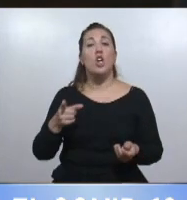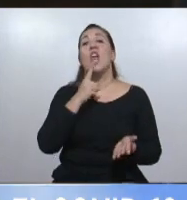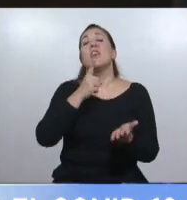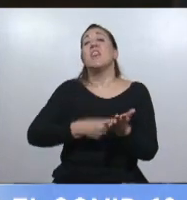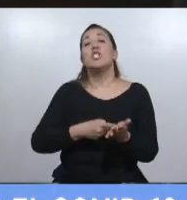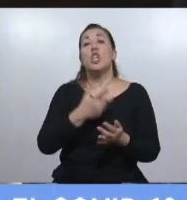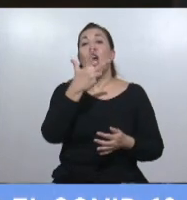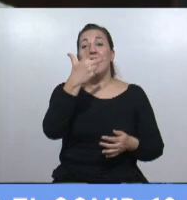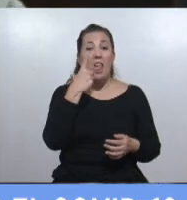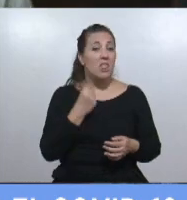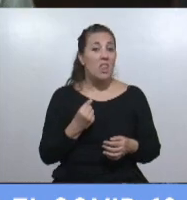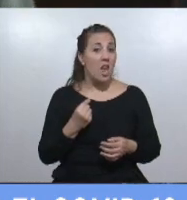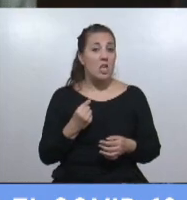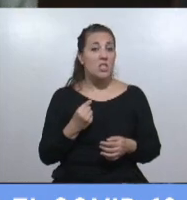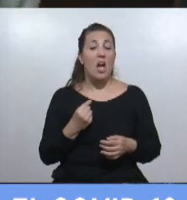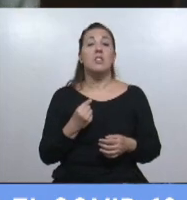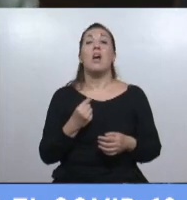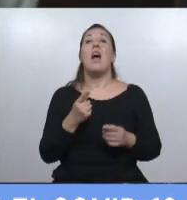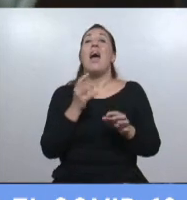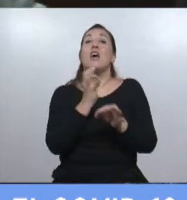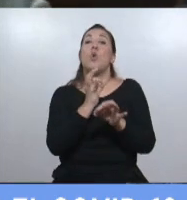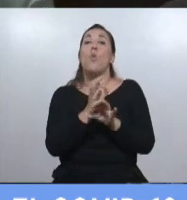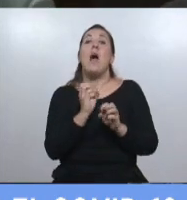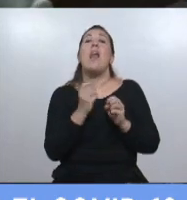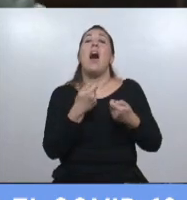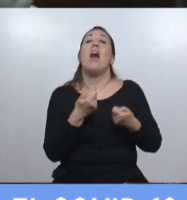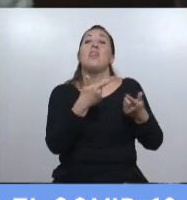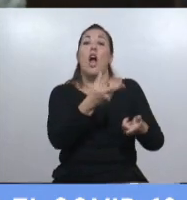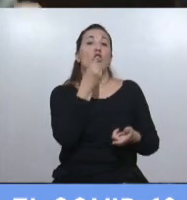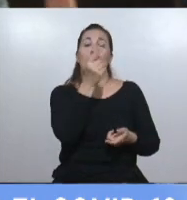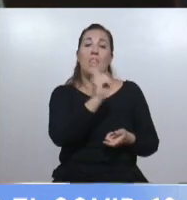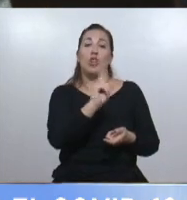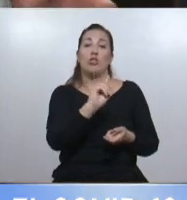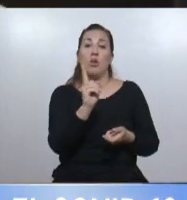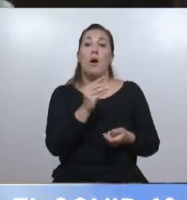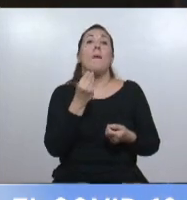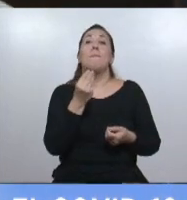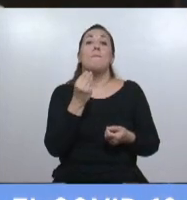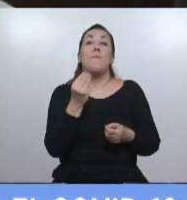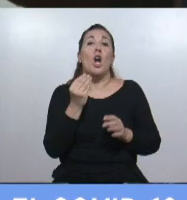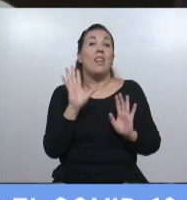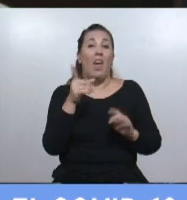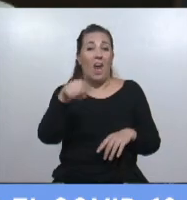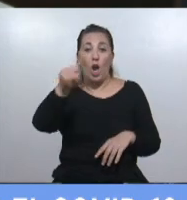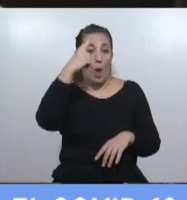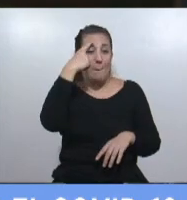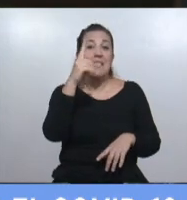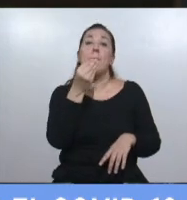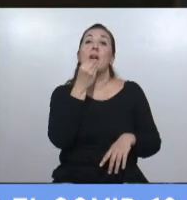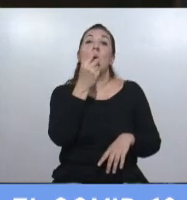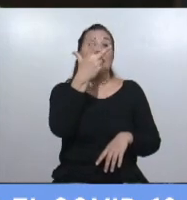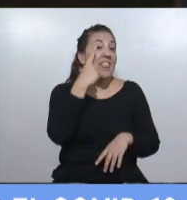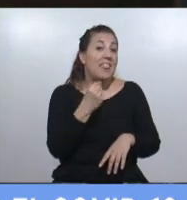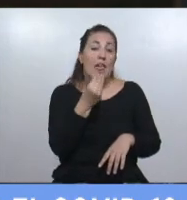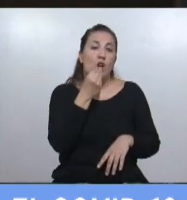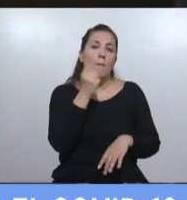esos tres días no iban a mandar comida a las escuelas porque para comer cada día no cuenta los tres días de comida